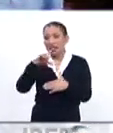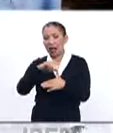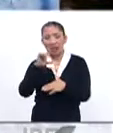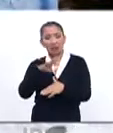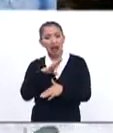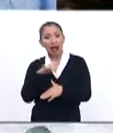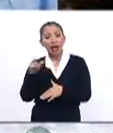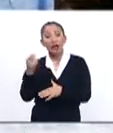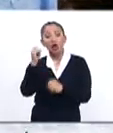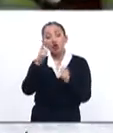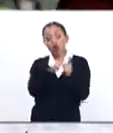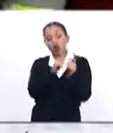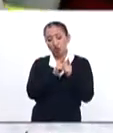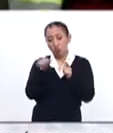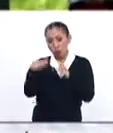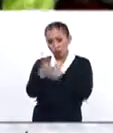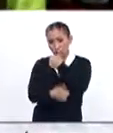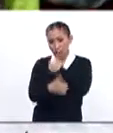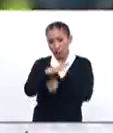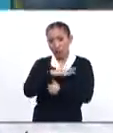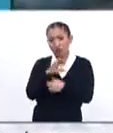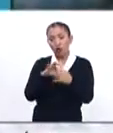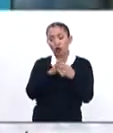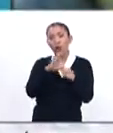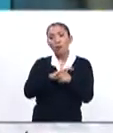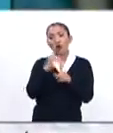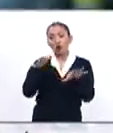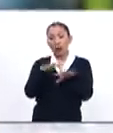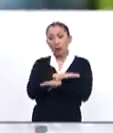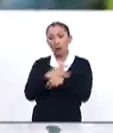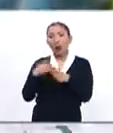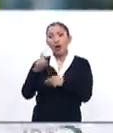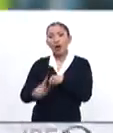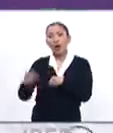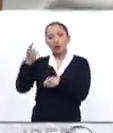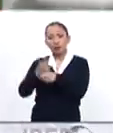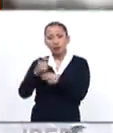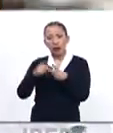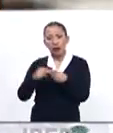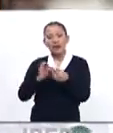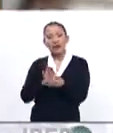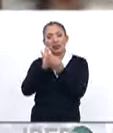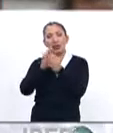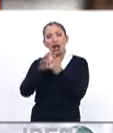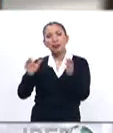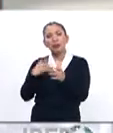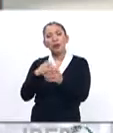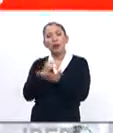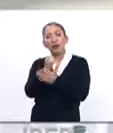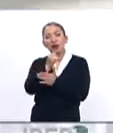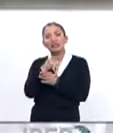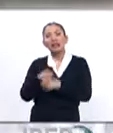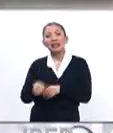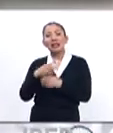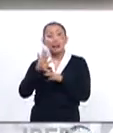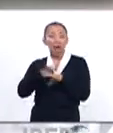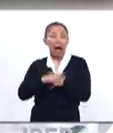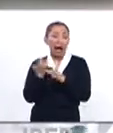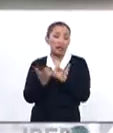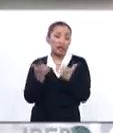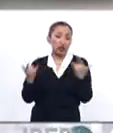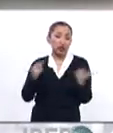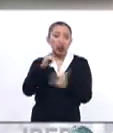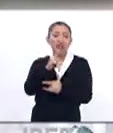Latina. Entre los partidos contendientes están unidos por un cambio, el Pueblo Primero, Frente Amplio por la Democracia y el de mayor